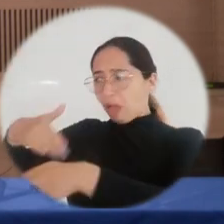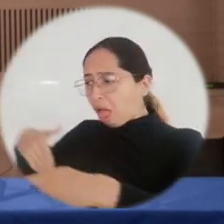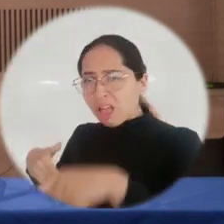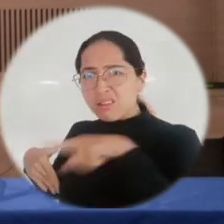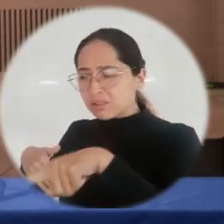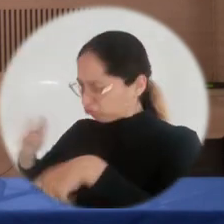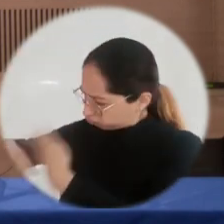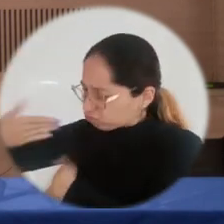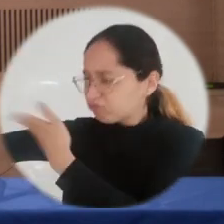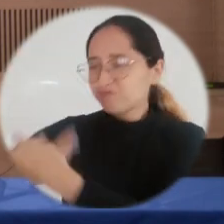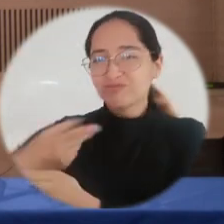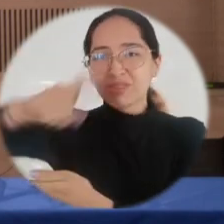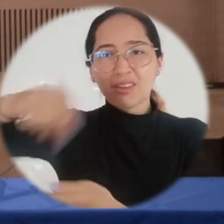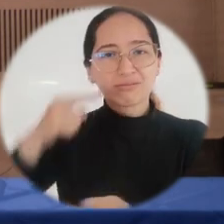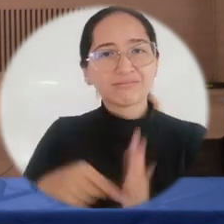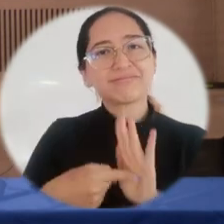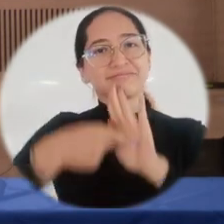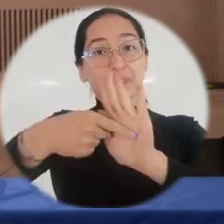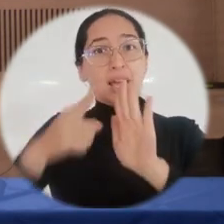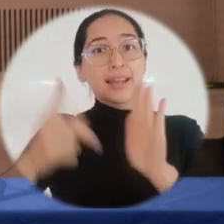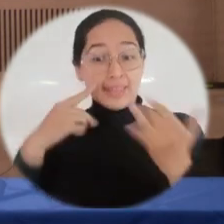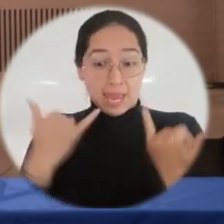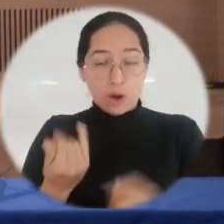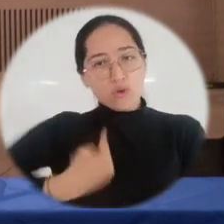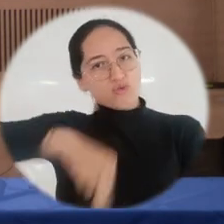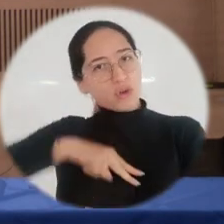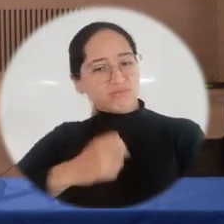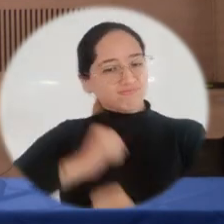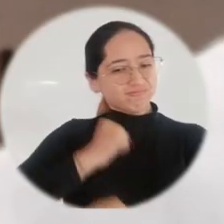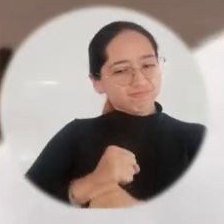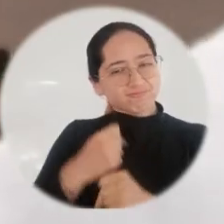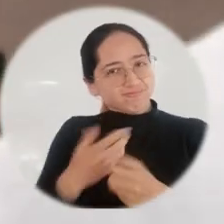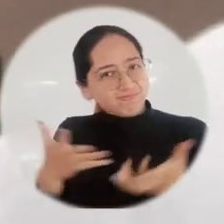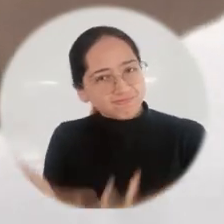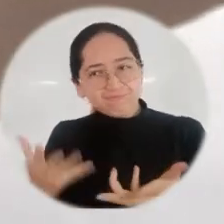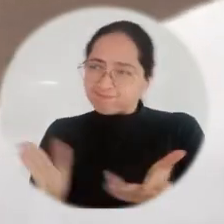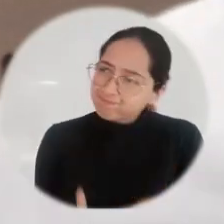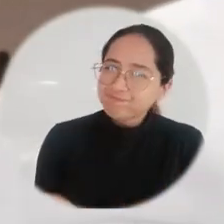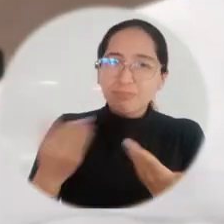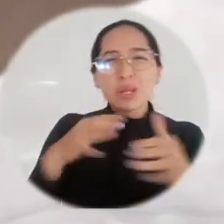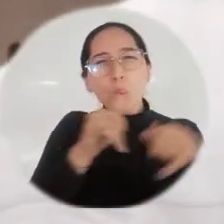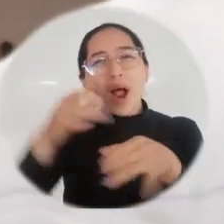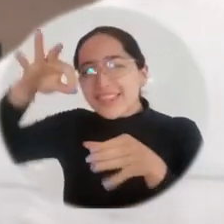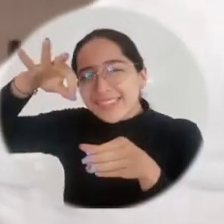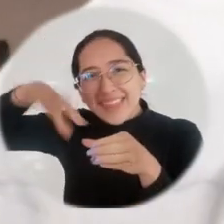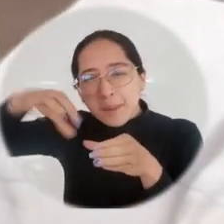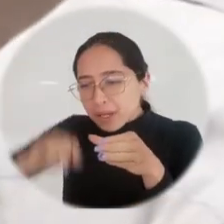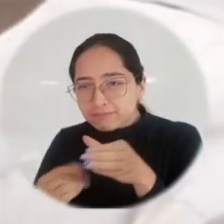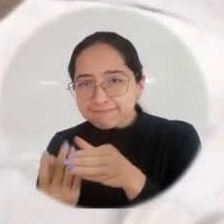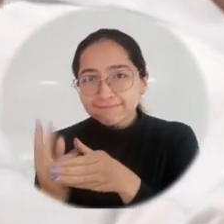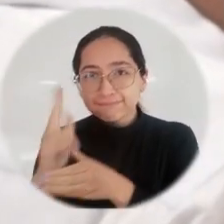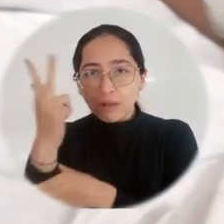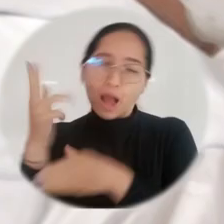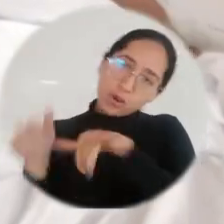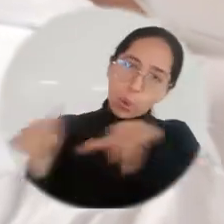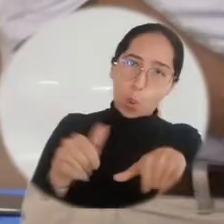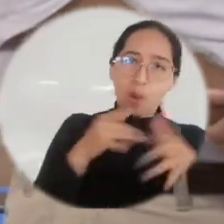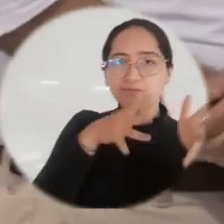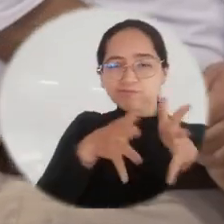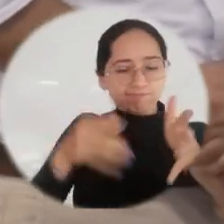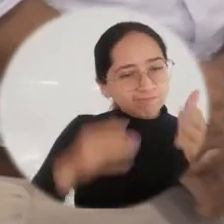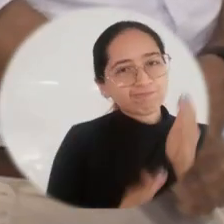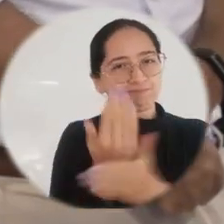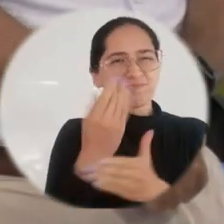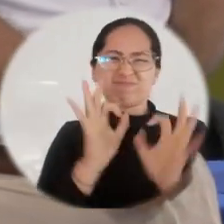volver otra vez a retroceder nuevamente y volver a confinarnos al salón de plaza. Y parte de nuestro trabajo es seguir sembrando para que quienes vengan